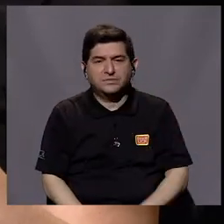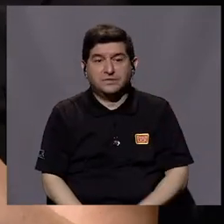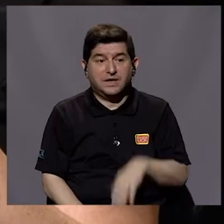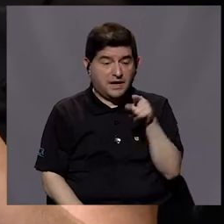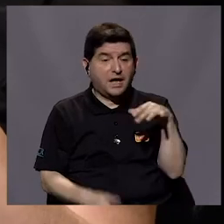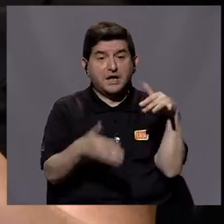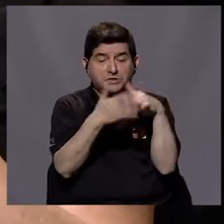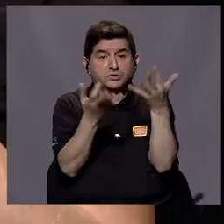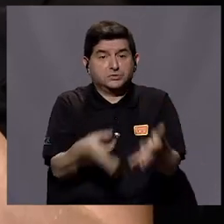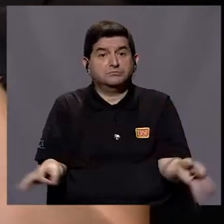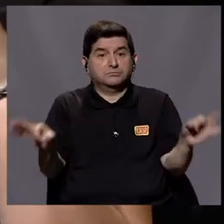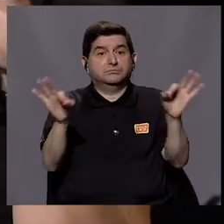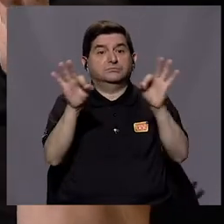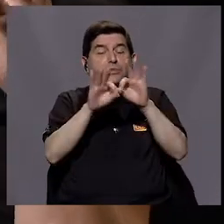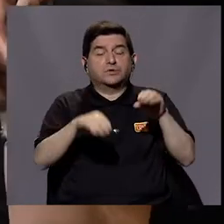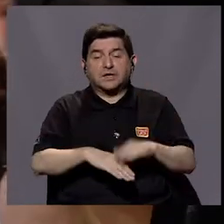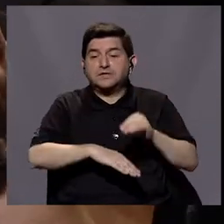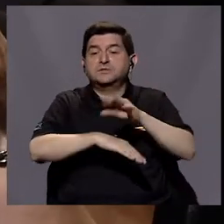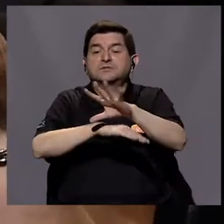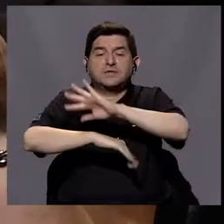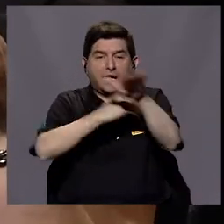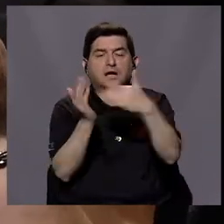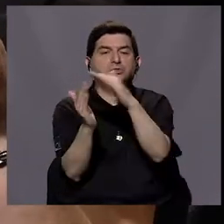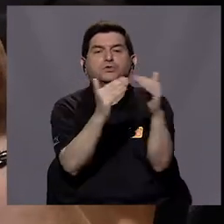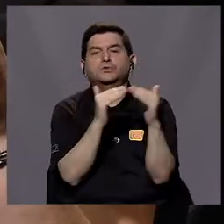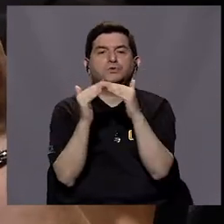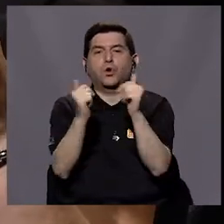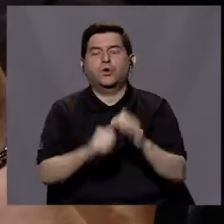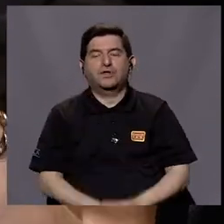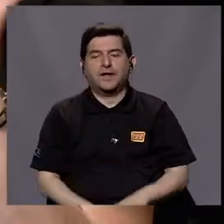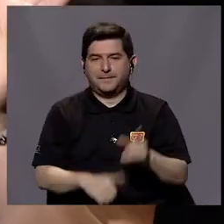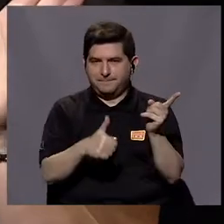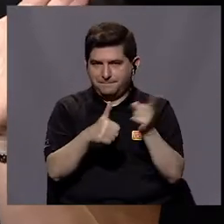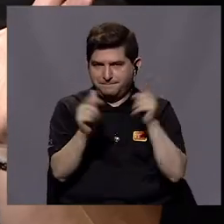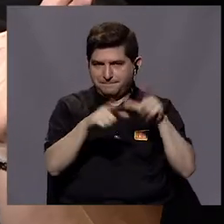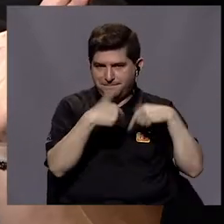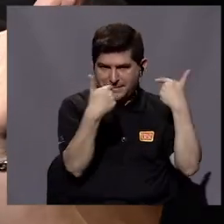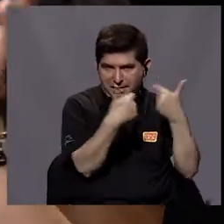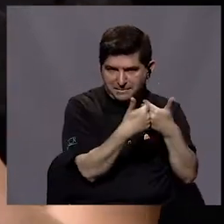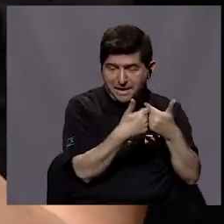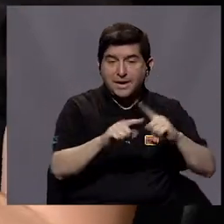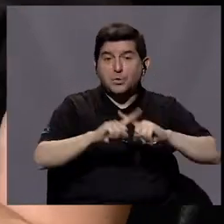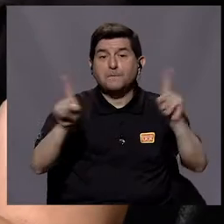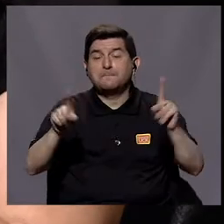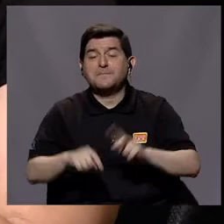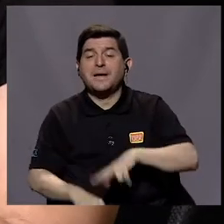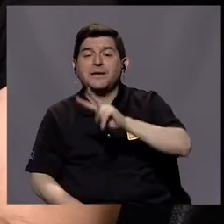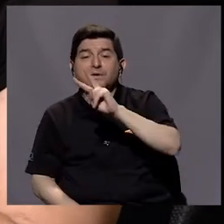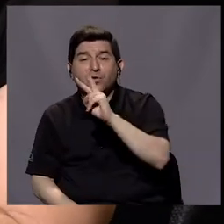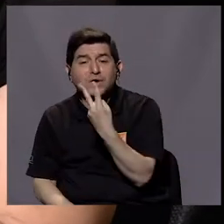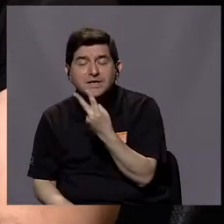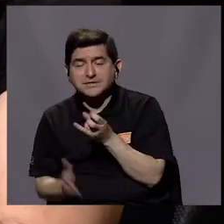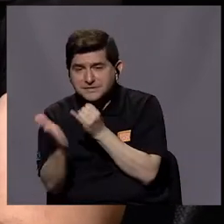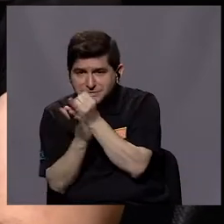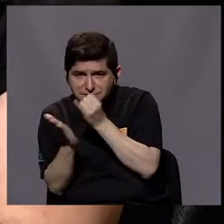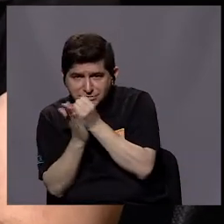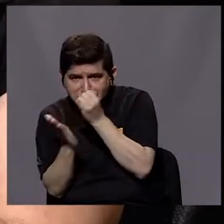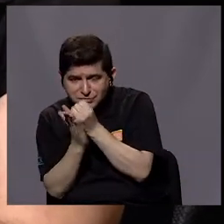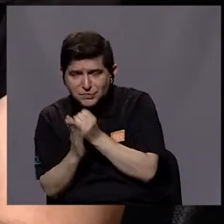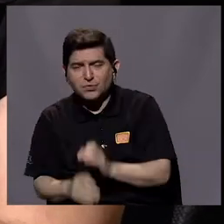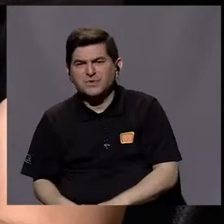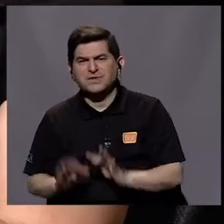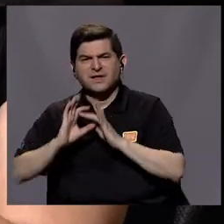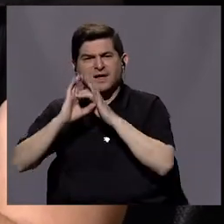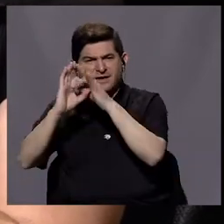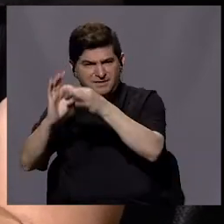estudios que tienen gran envergadura y gran alcance hacia toda la población. Ese es el primer grupo. Pero luego tenemos otro grupo de investigaciones